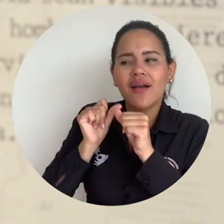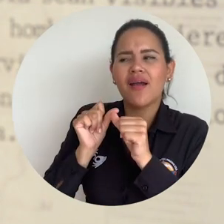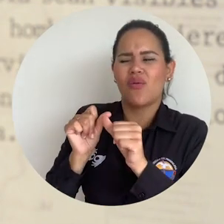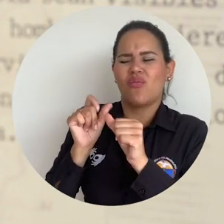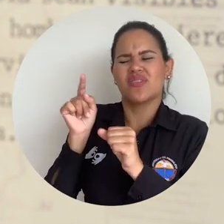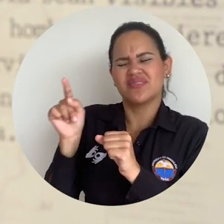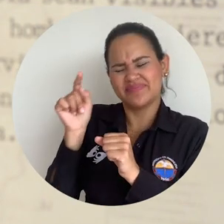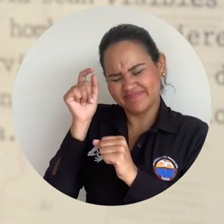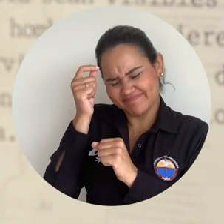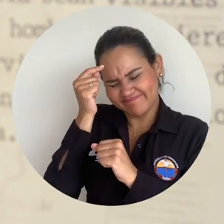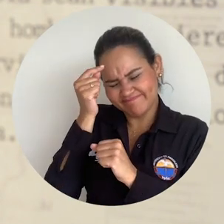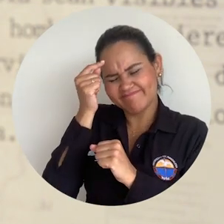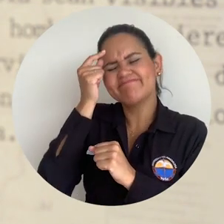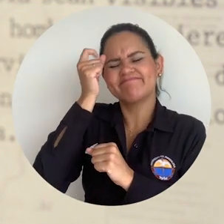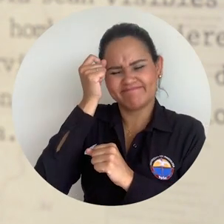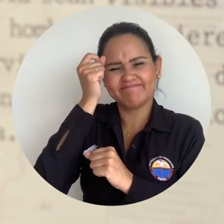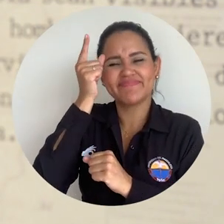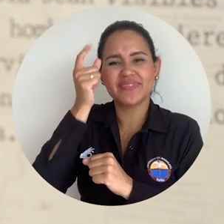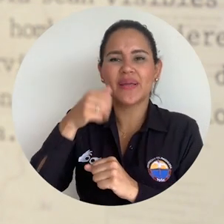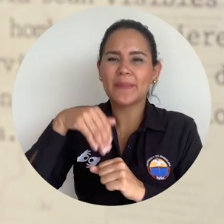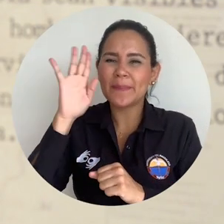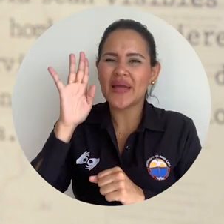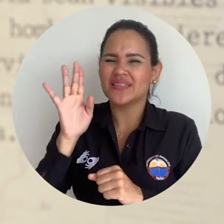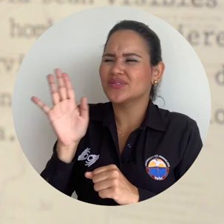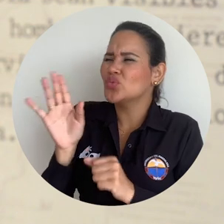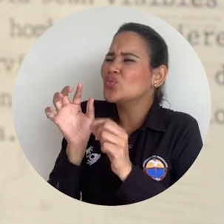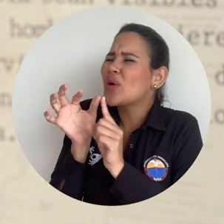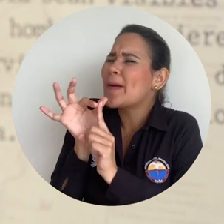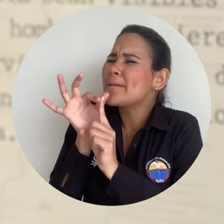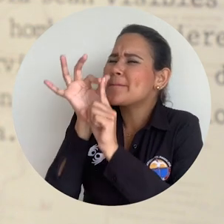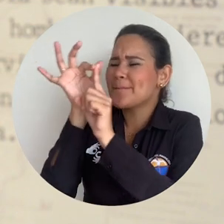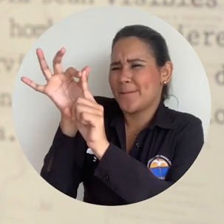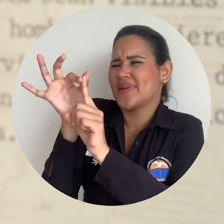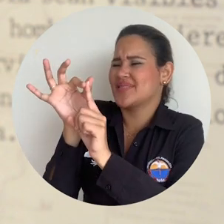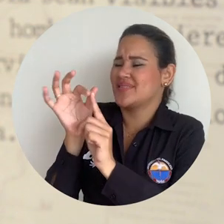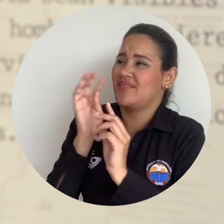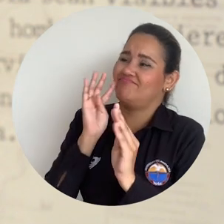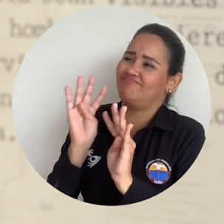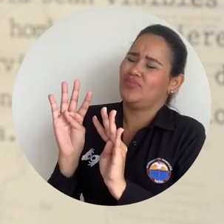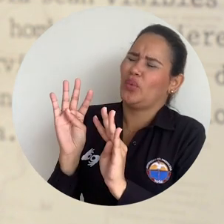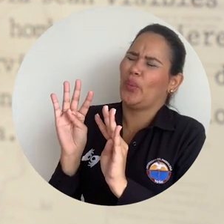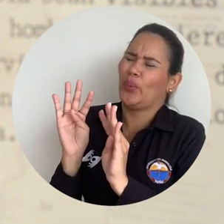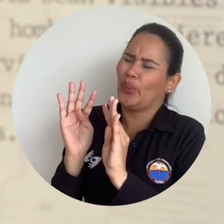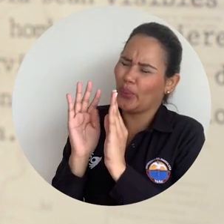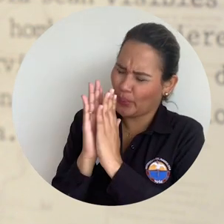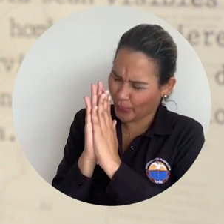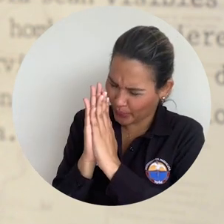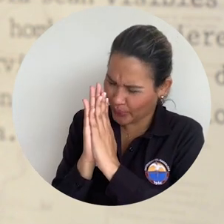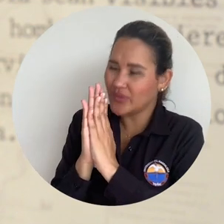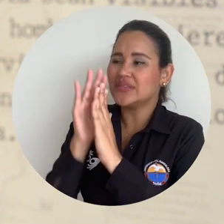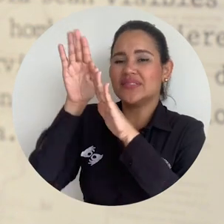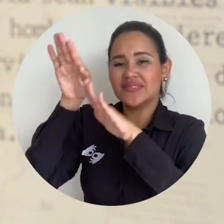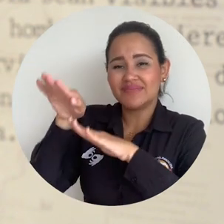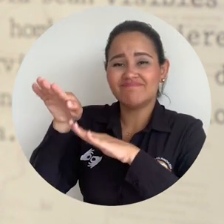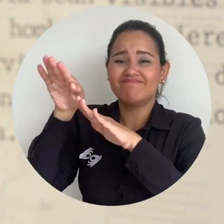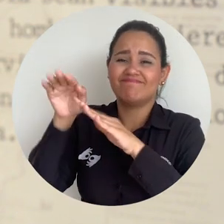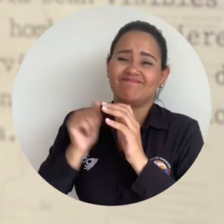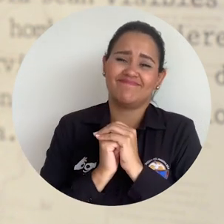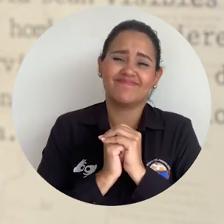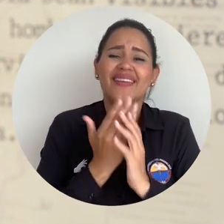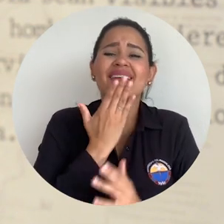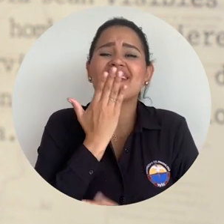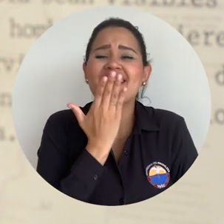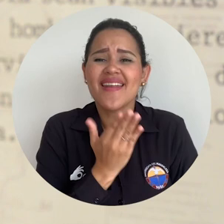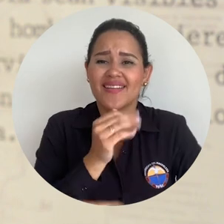memorias. Esto para nosotros se convertirá en un santuario. Gracias doctor